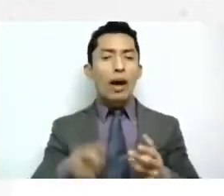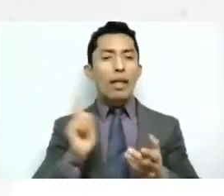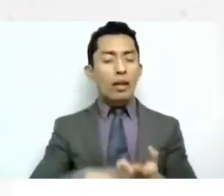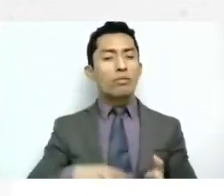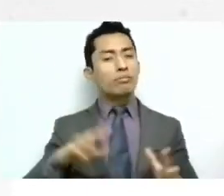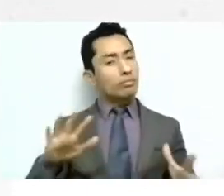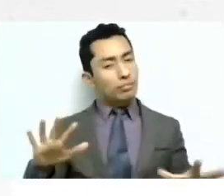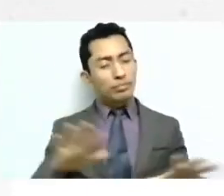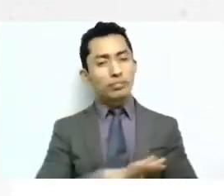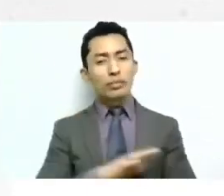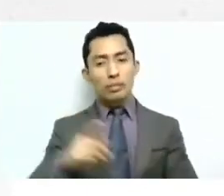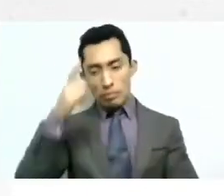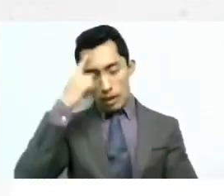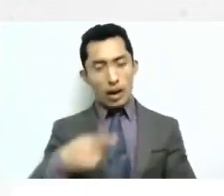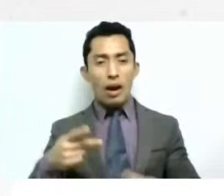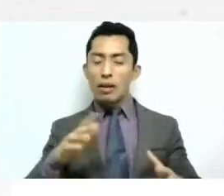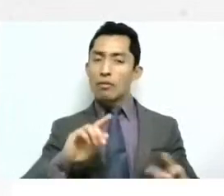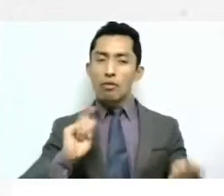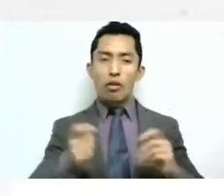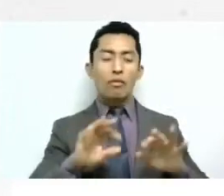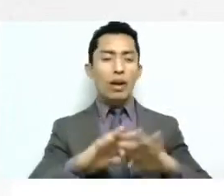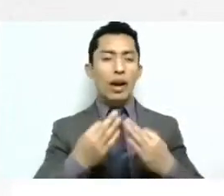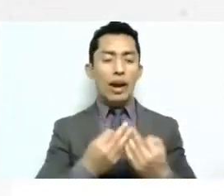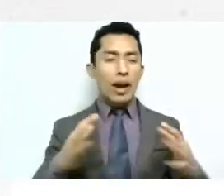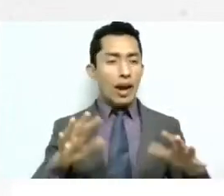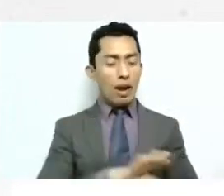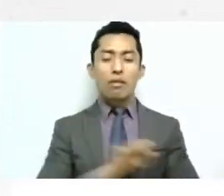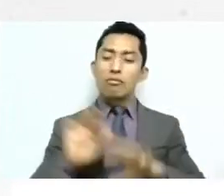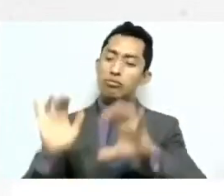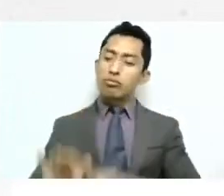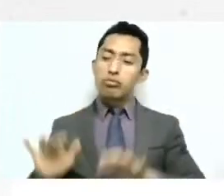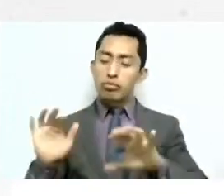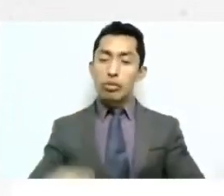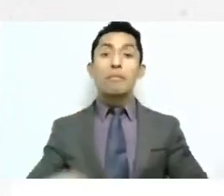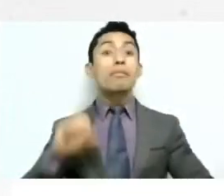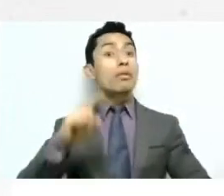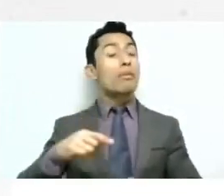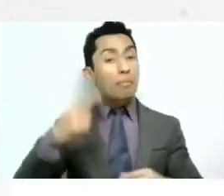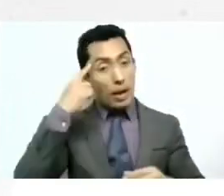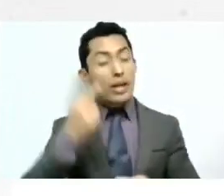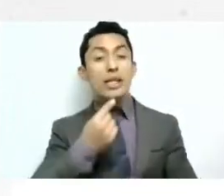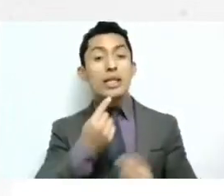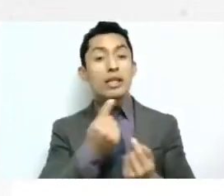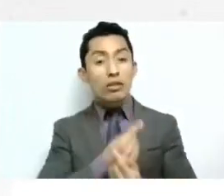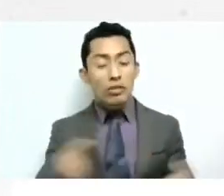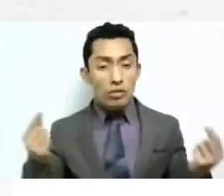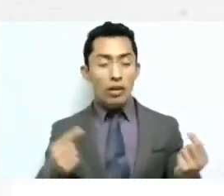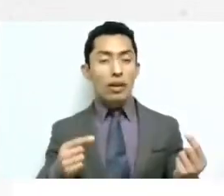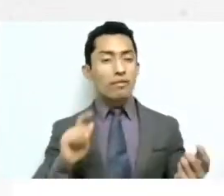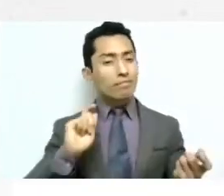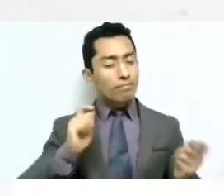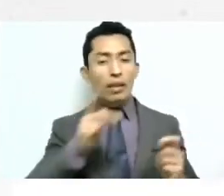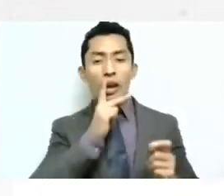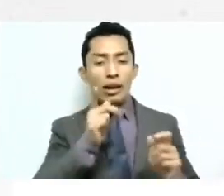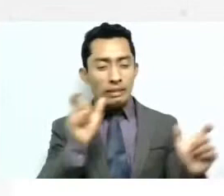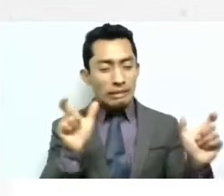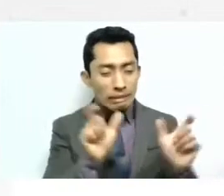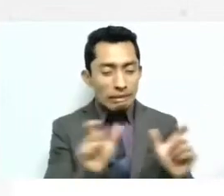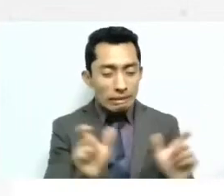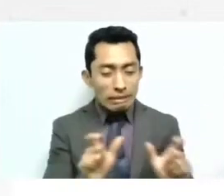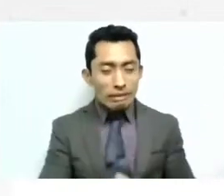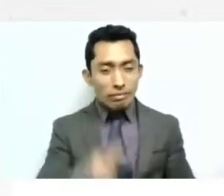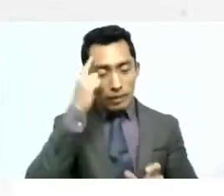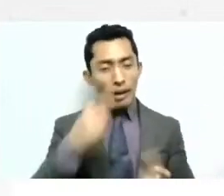entendible para las personas incluso redacción entendible para los niños entendible para incluso